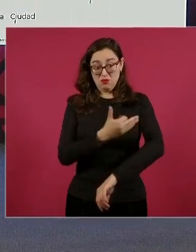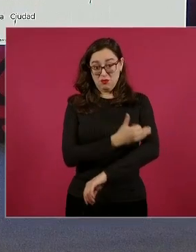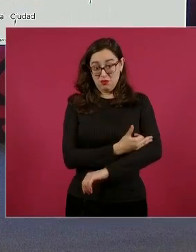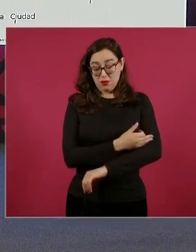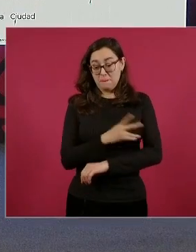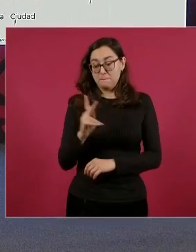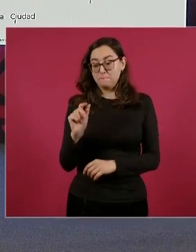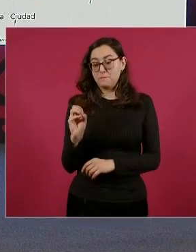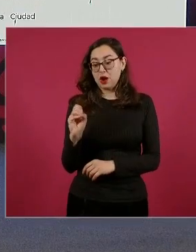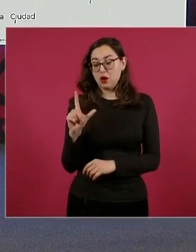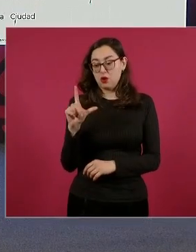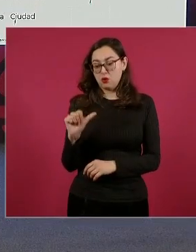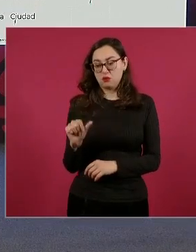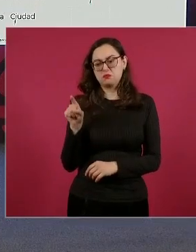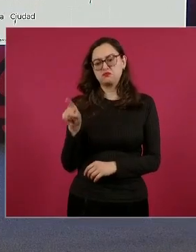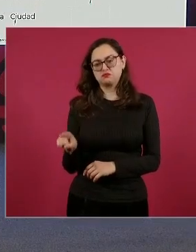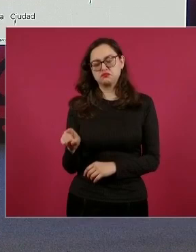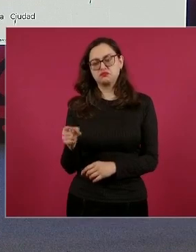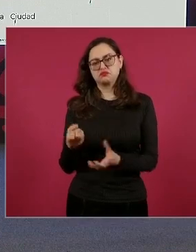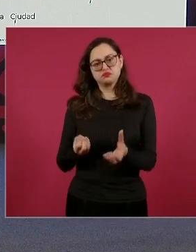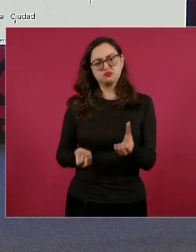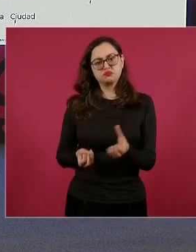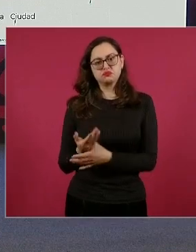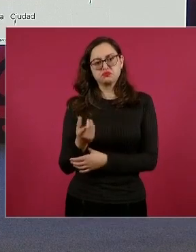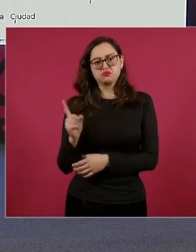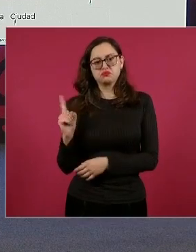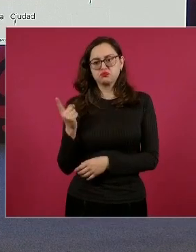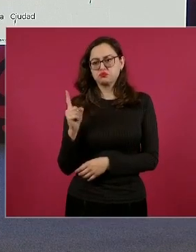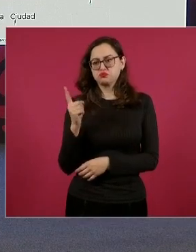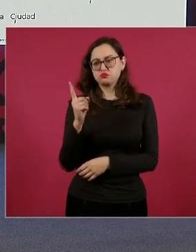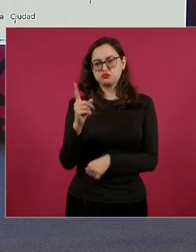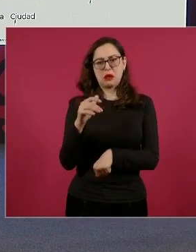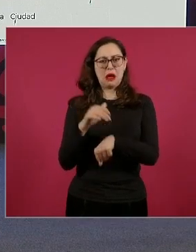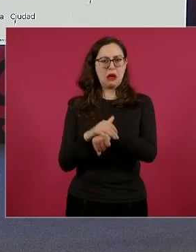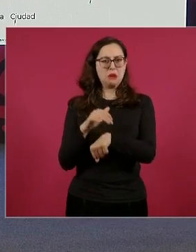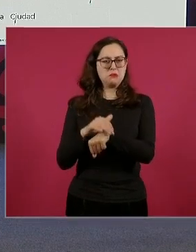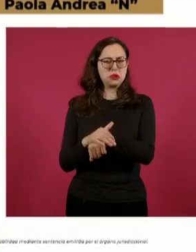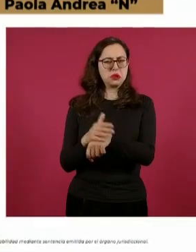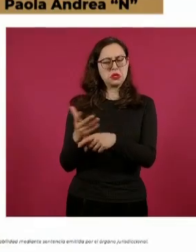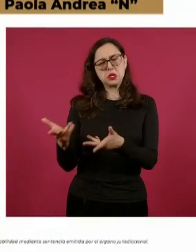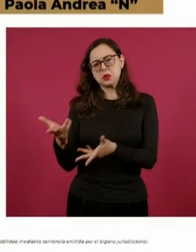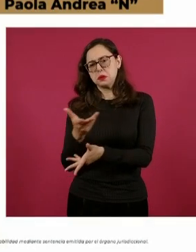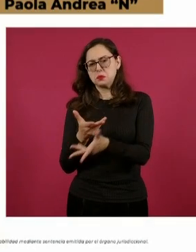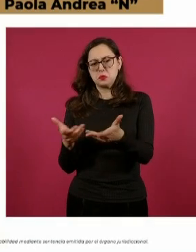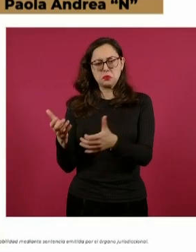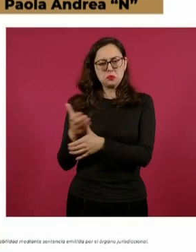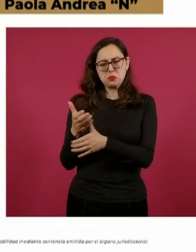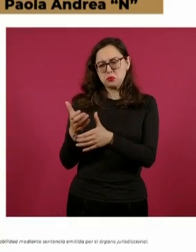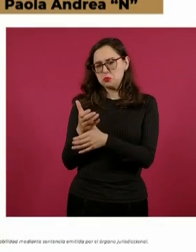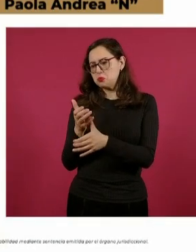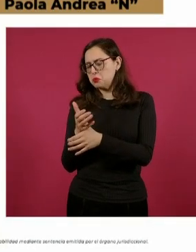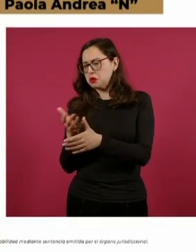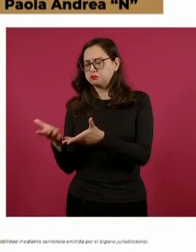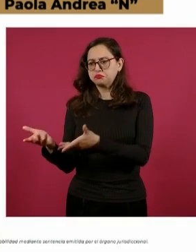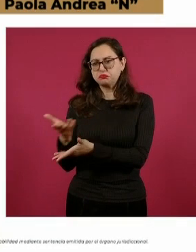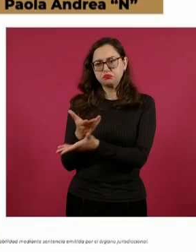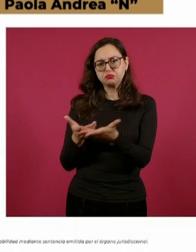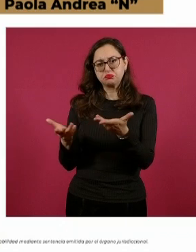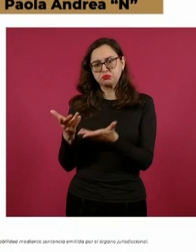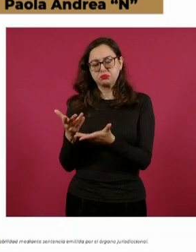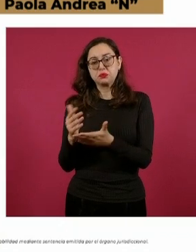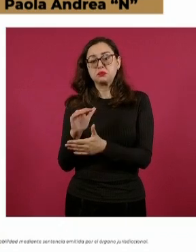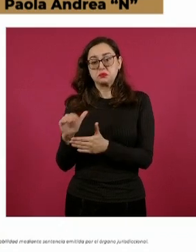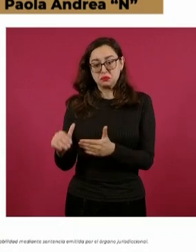salió de su casa para encontrarse con algunas amigas en un bar de Mexicali. Durante la